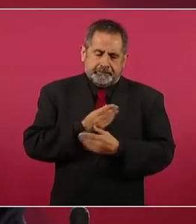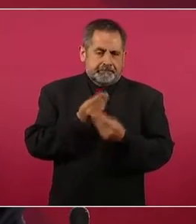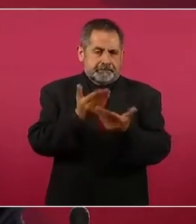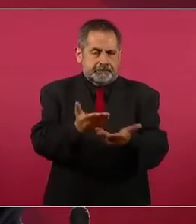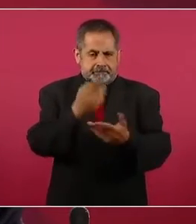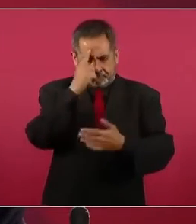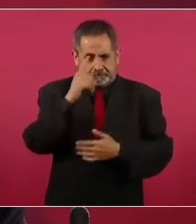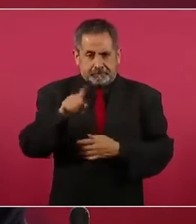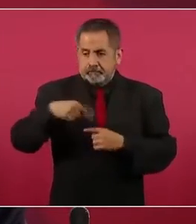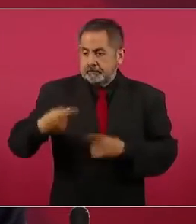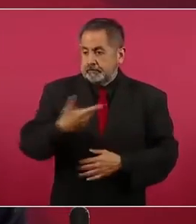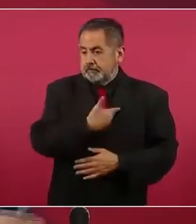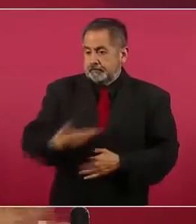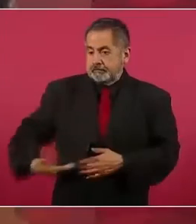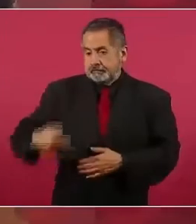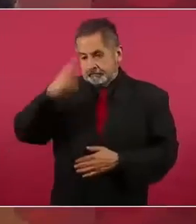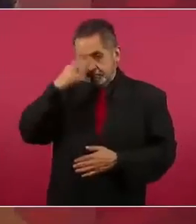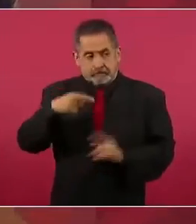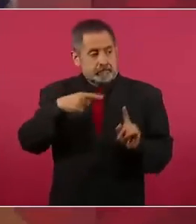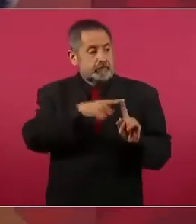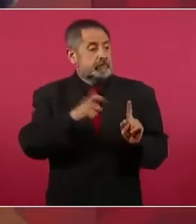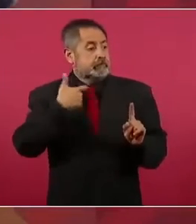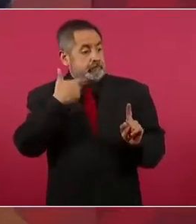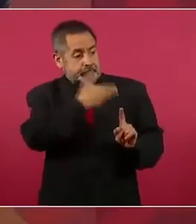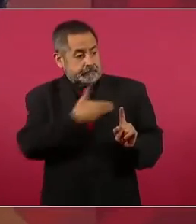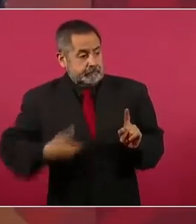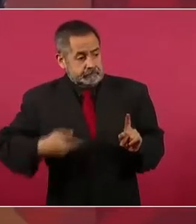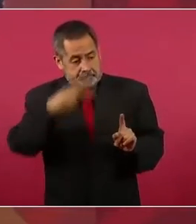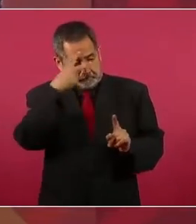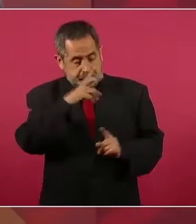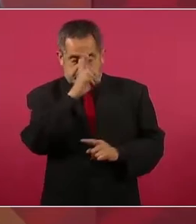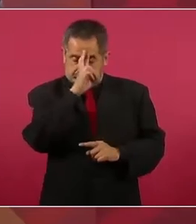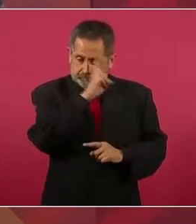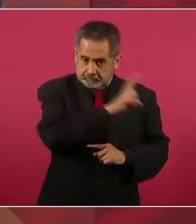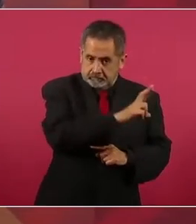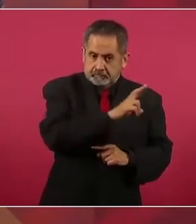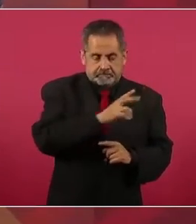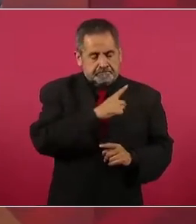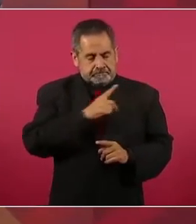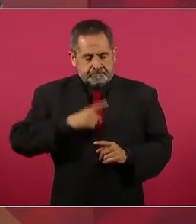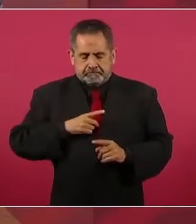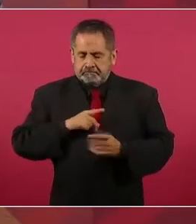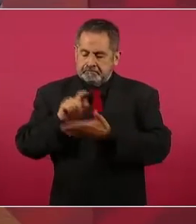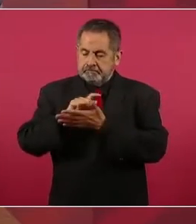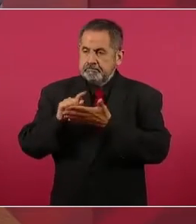Soy presidente de México, él fue presidente de México, es un asunto institucional.